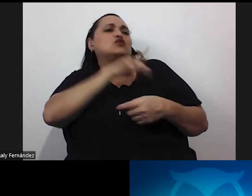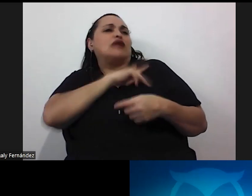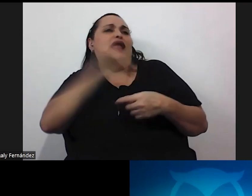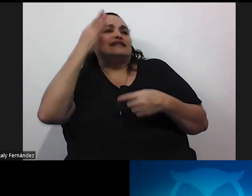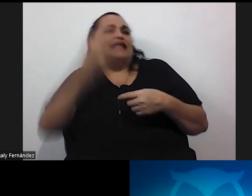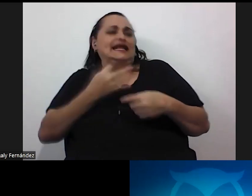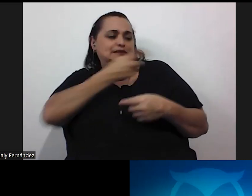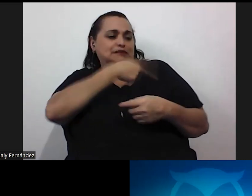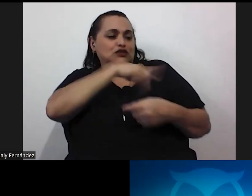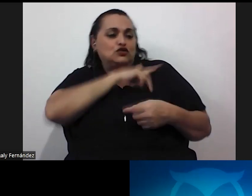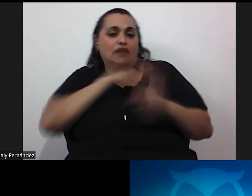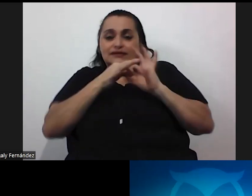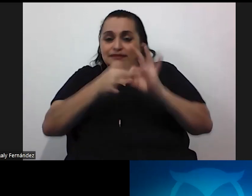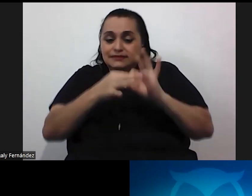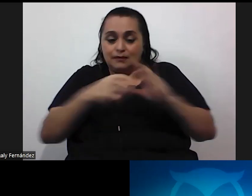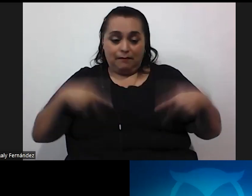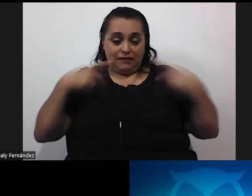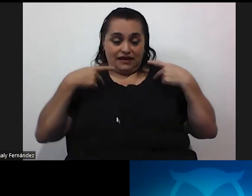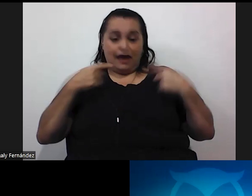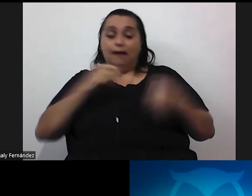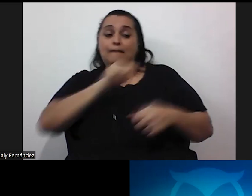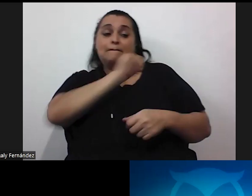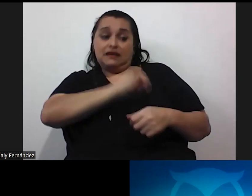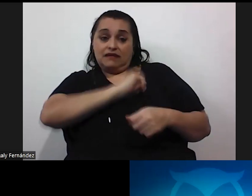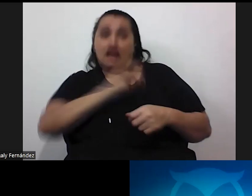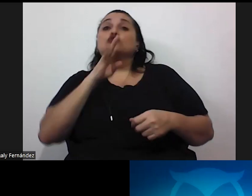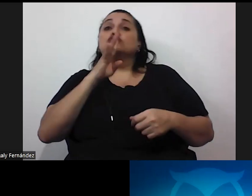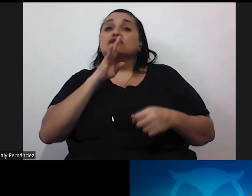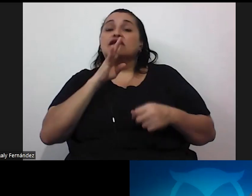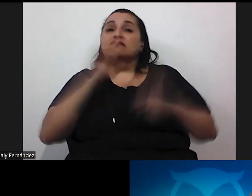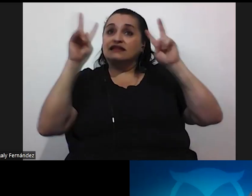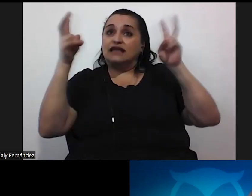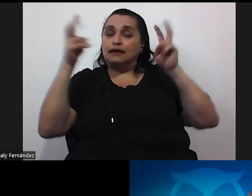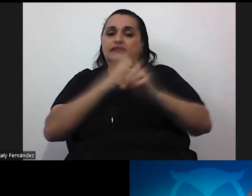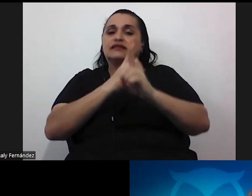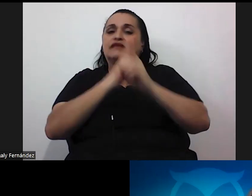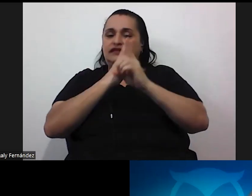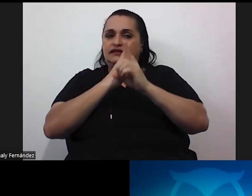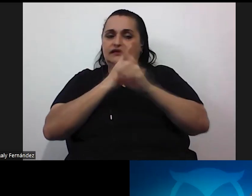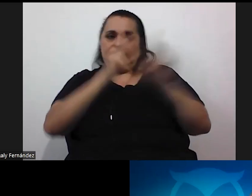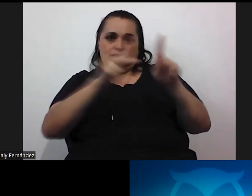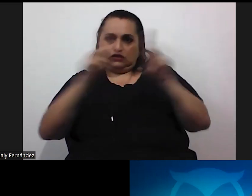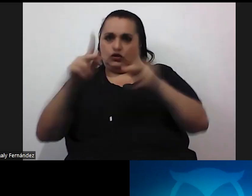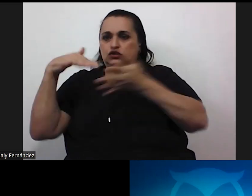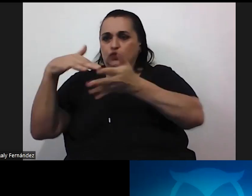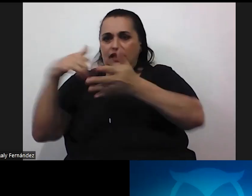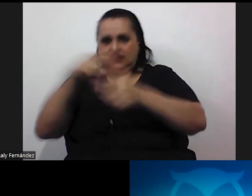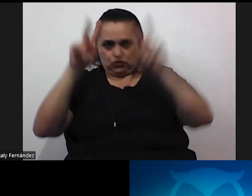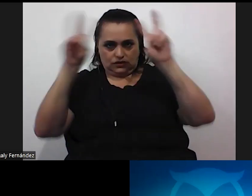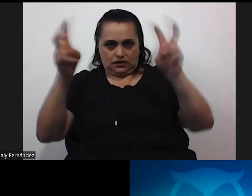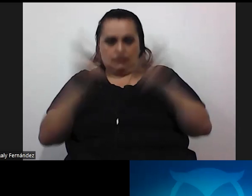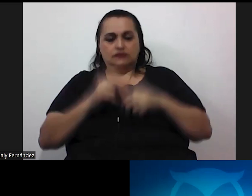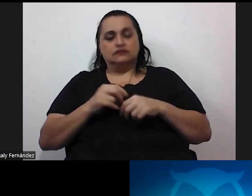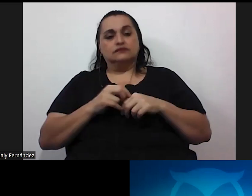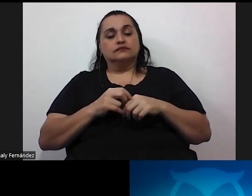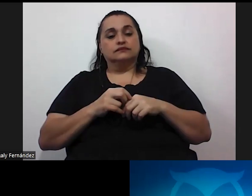a la vida privada cuando se toque el tema de pues defender a las personas estudiantes en estos temas don Tristan pues